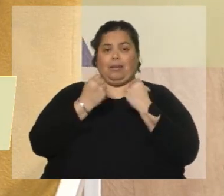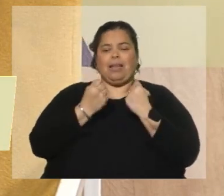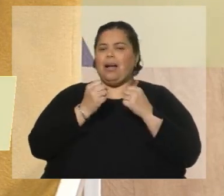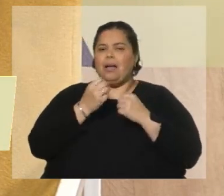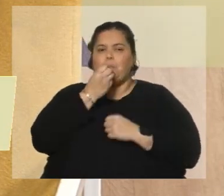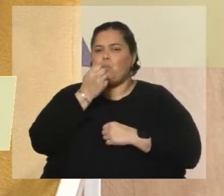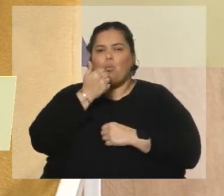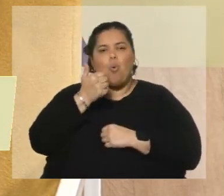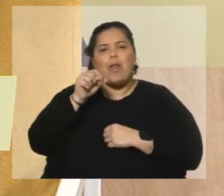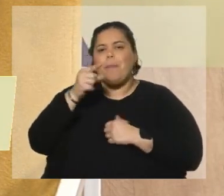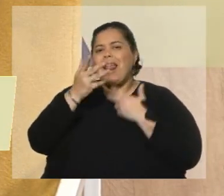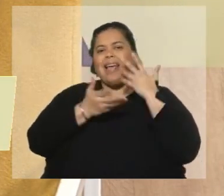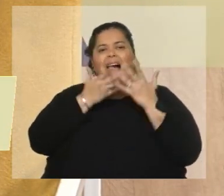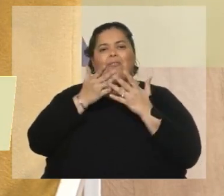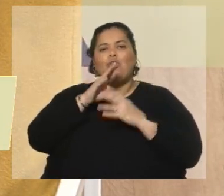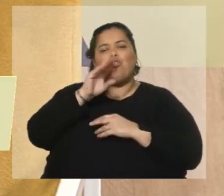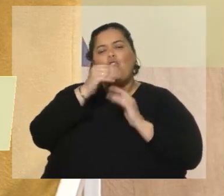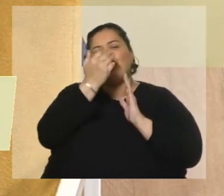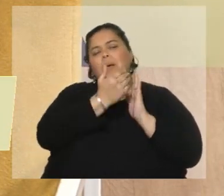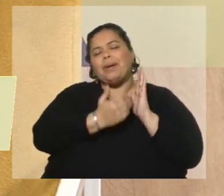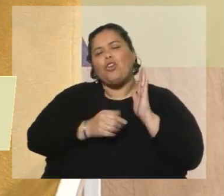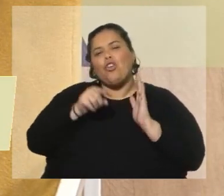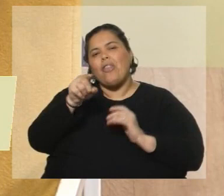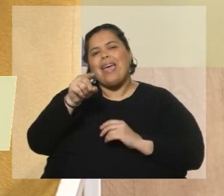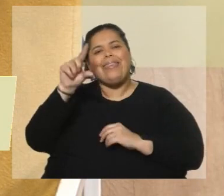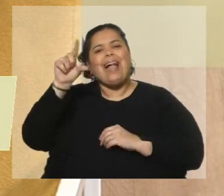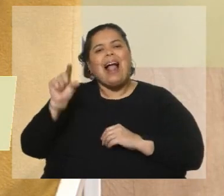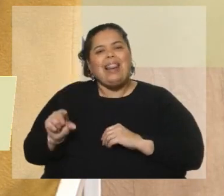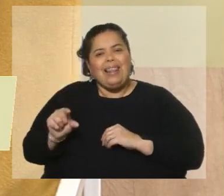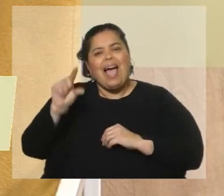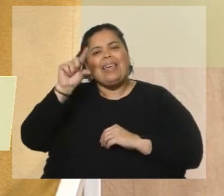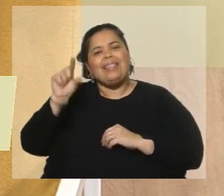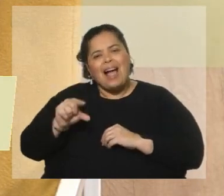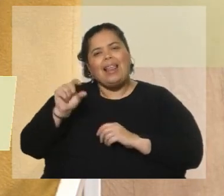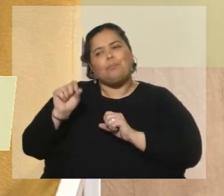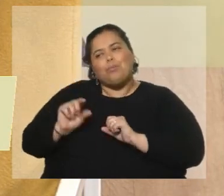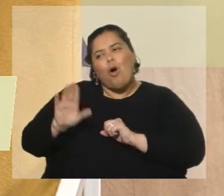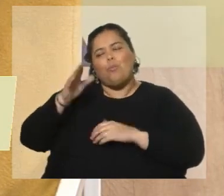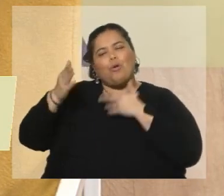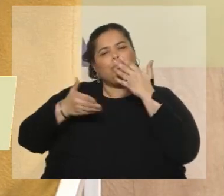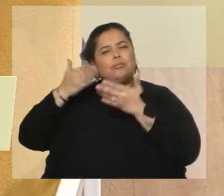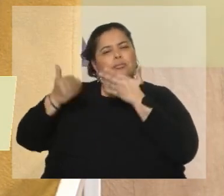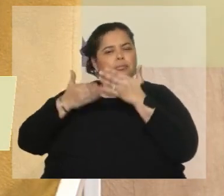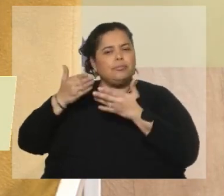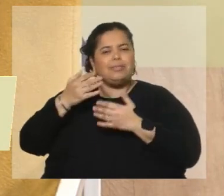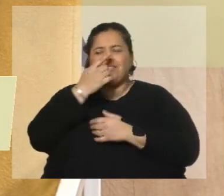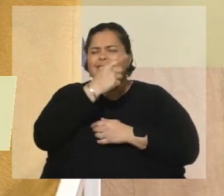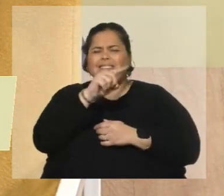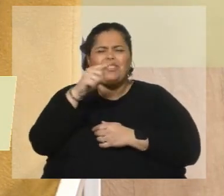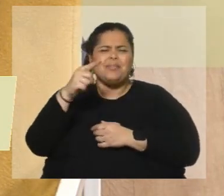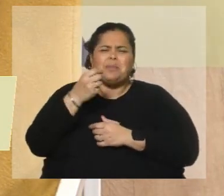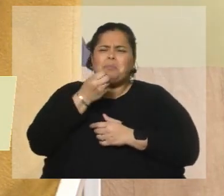repertorio italiano. Y con ella vas a escuchar áreas de Aida, vas a escuchar áreas del Butterfly, de Tosca, o sea, el gran